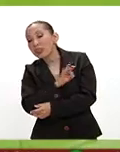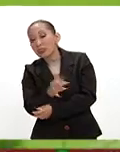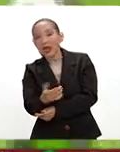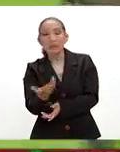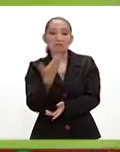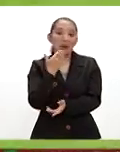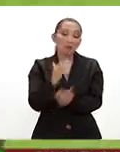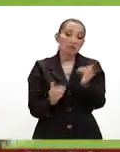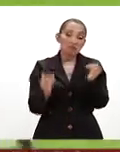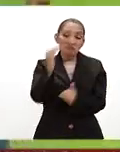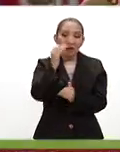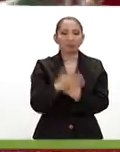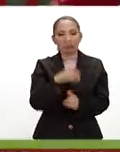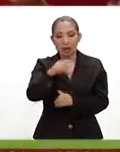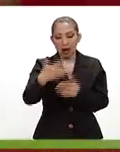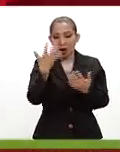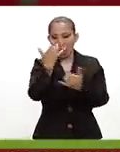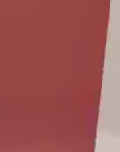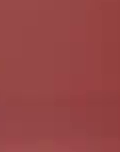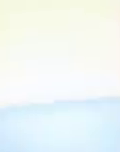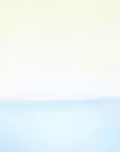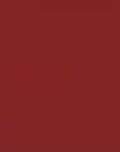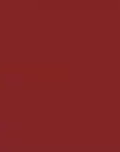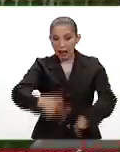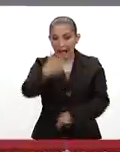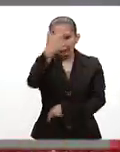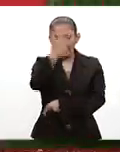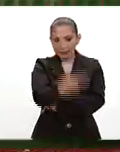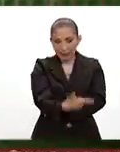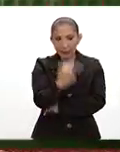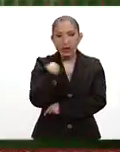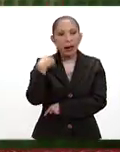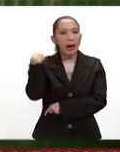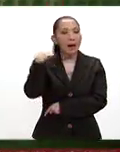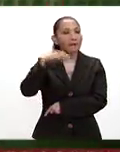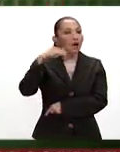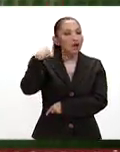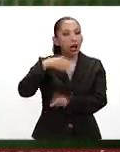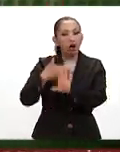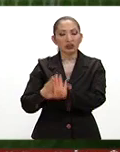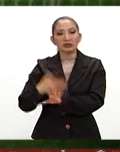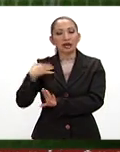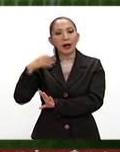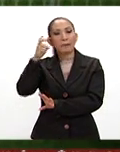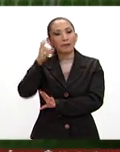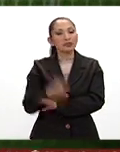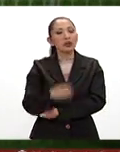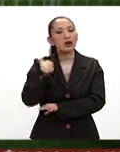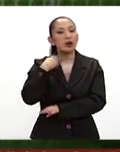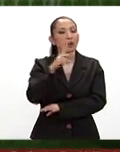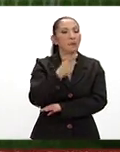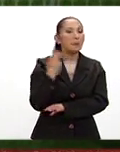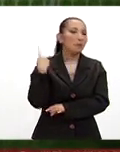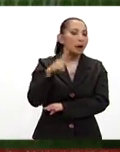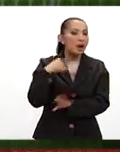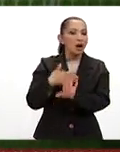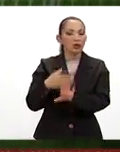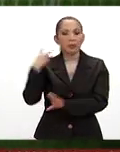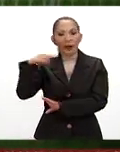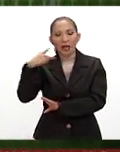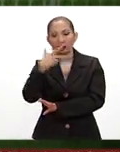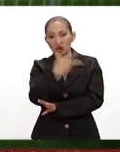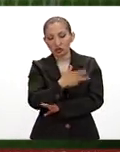ser mejores. El resto de los partidos que se van a vivir hoy a las siete, Morelia contra Pachuca, y luego Puebla contra Veracruz a las ocho,